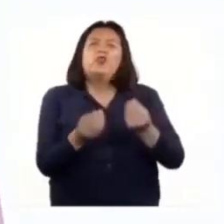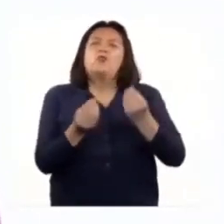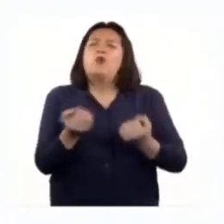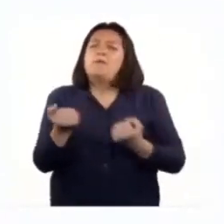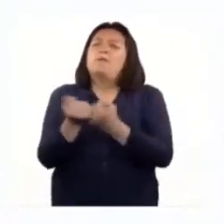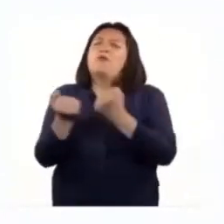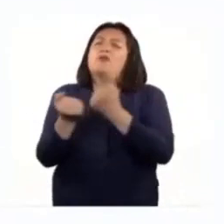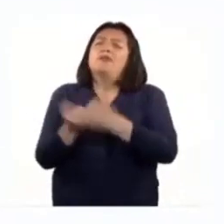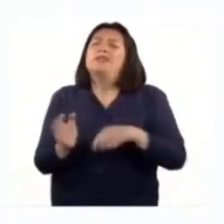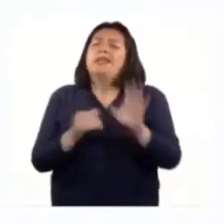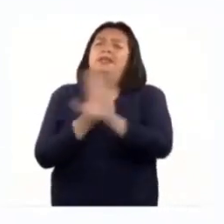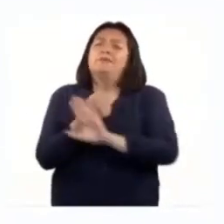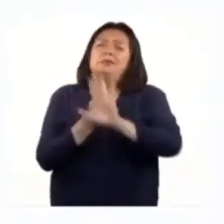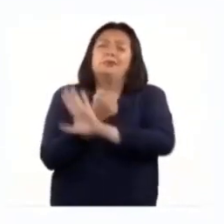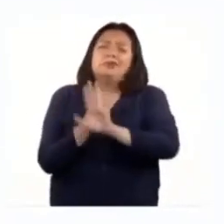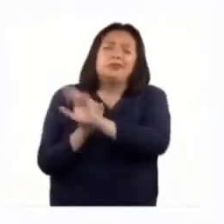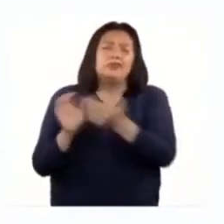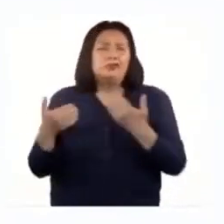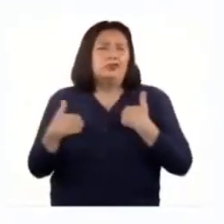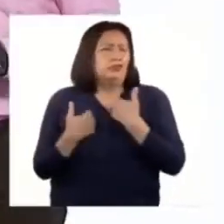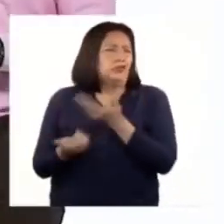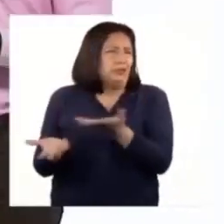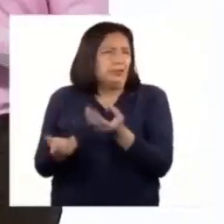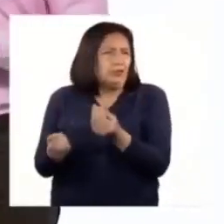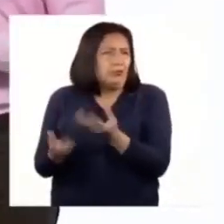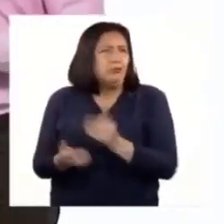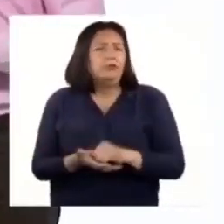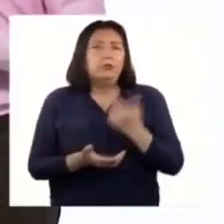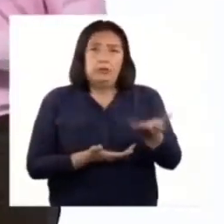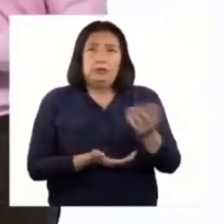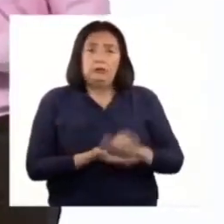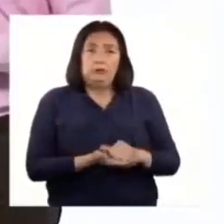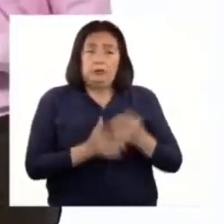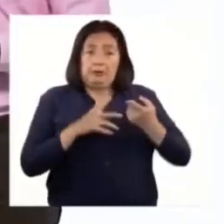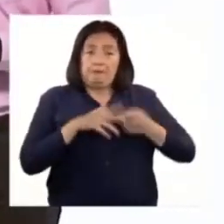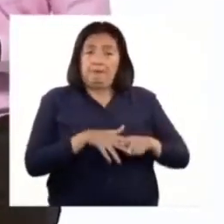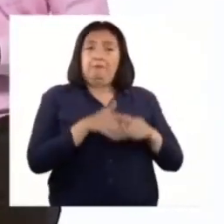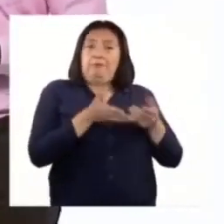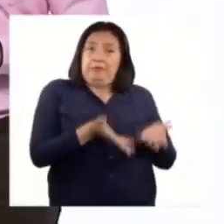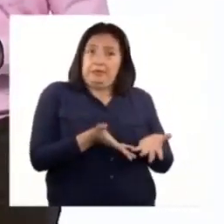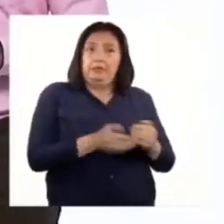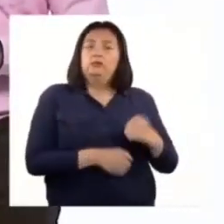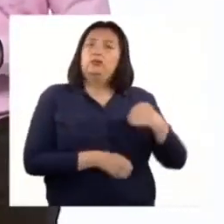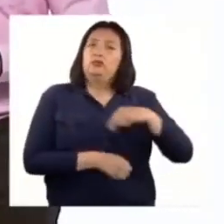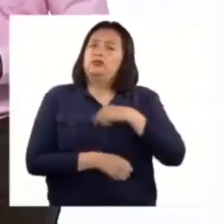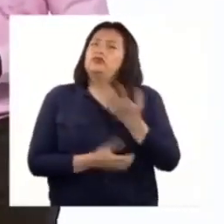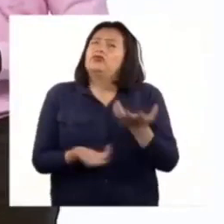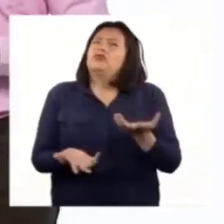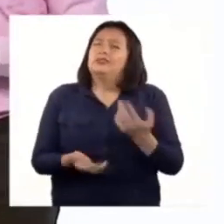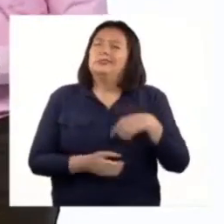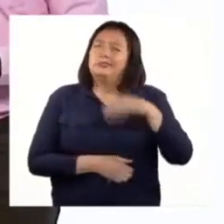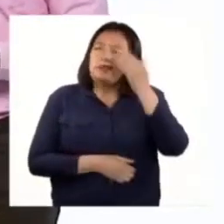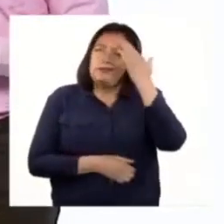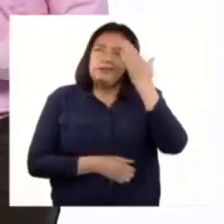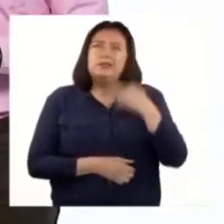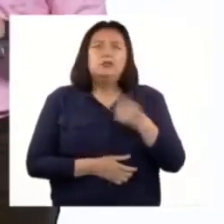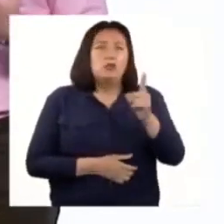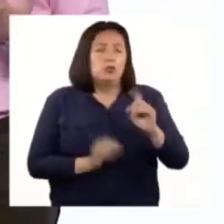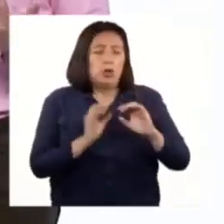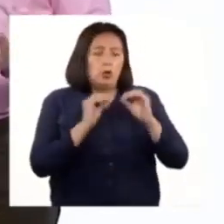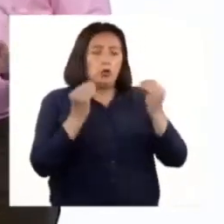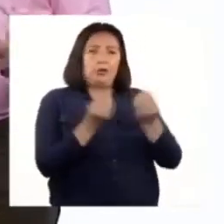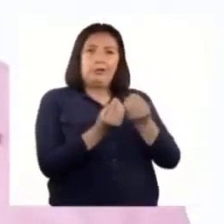conservación y protección de las especies animales. Como punto de partida, debemos empezar conociendo una